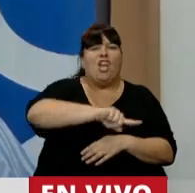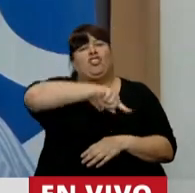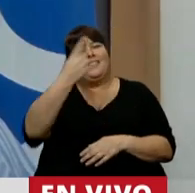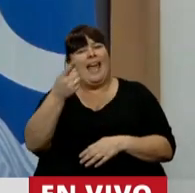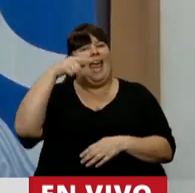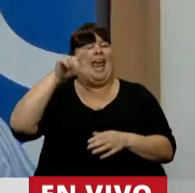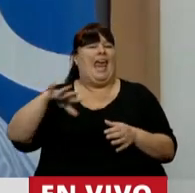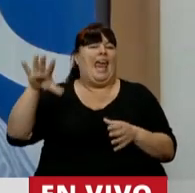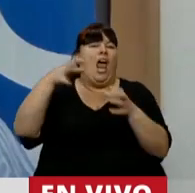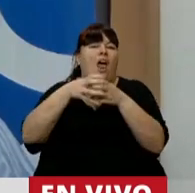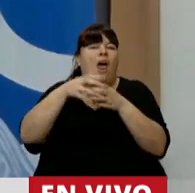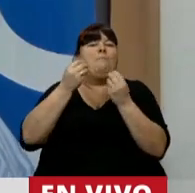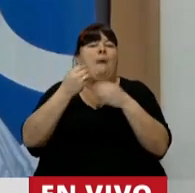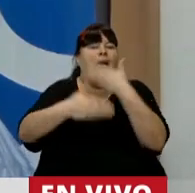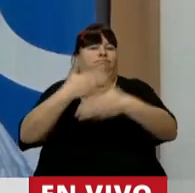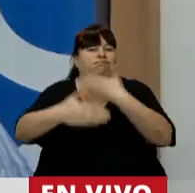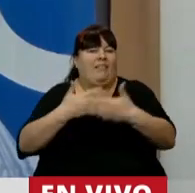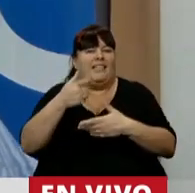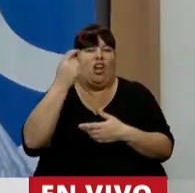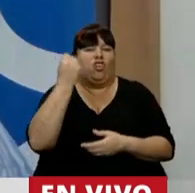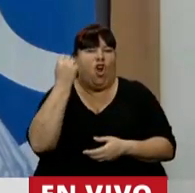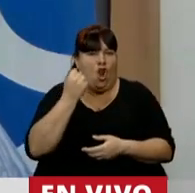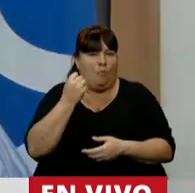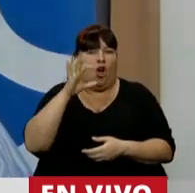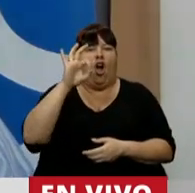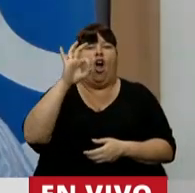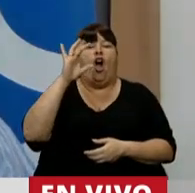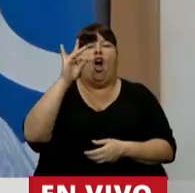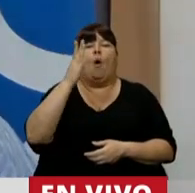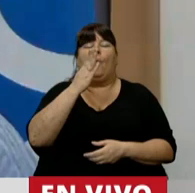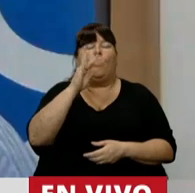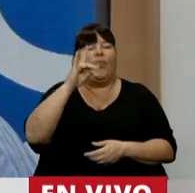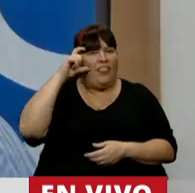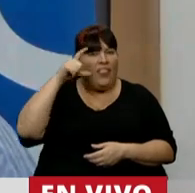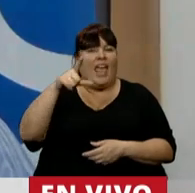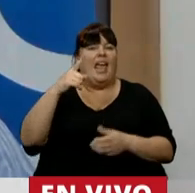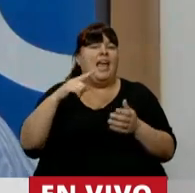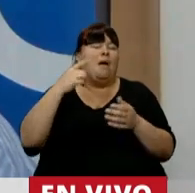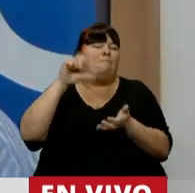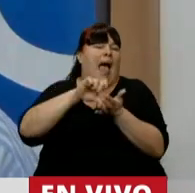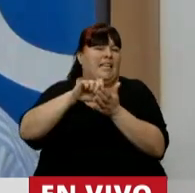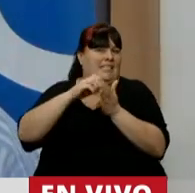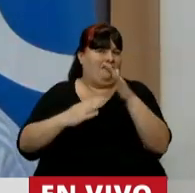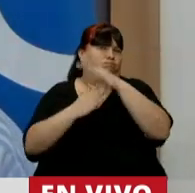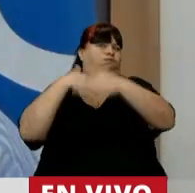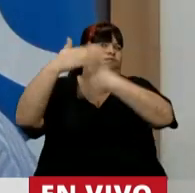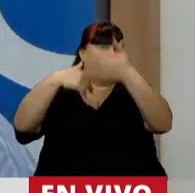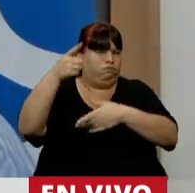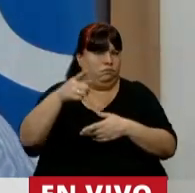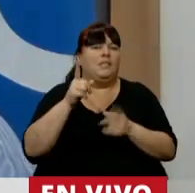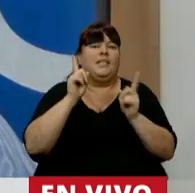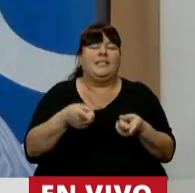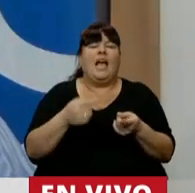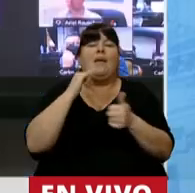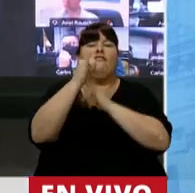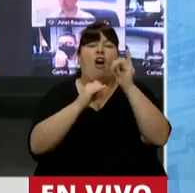los que se cobran en la Organización para el Crecimiento y Desarrollo Económico, en la OCDE, es decir, en los países centrales. Y le voy a dar